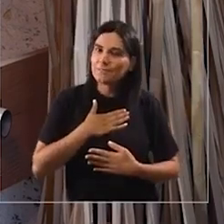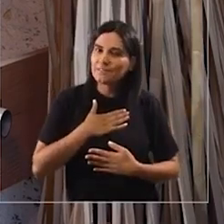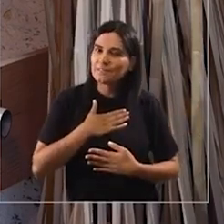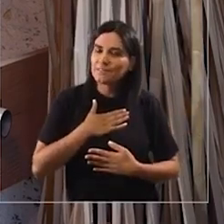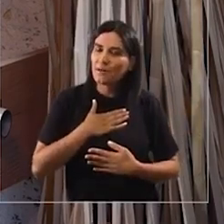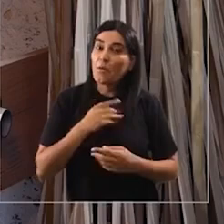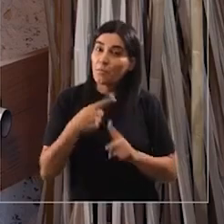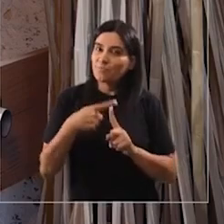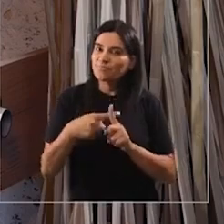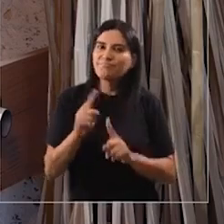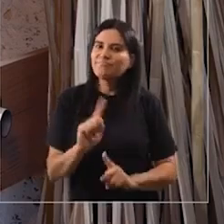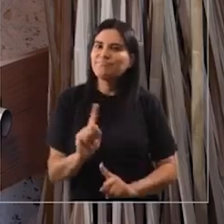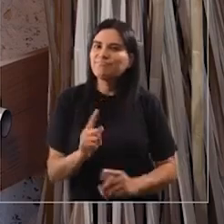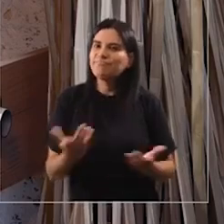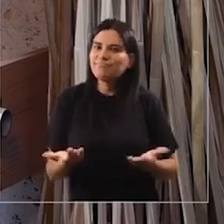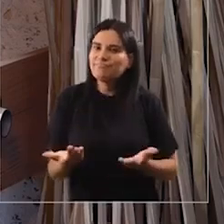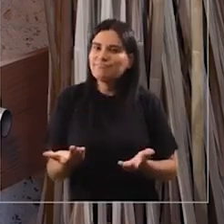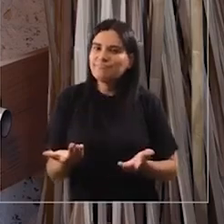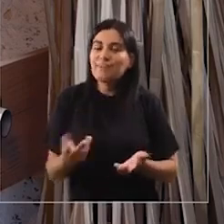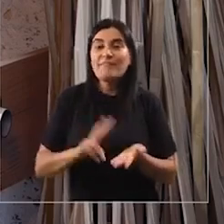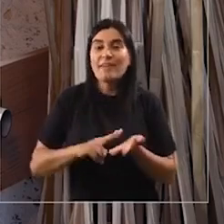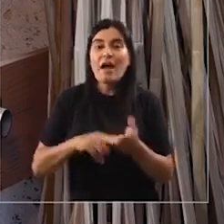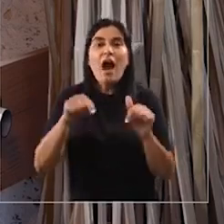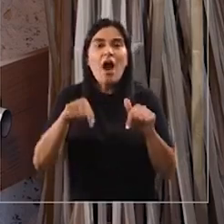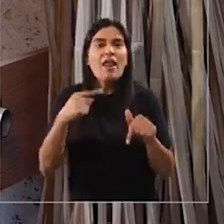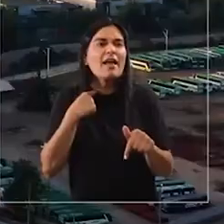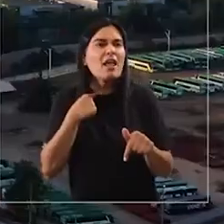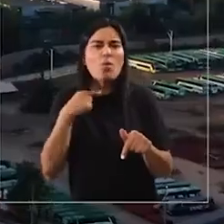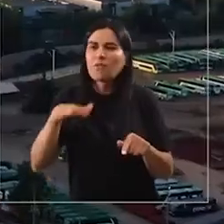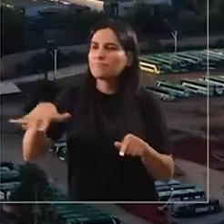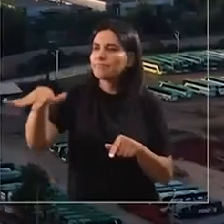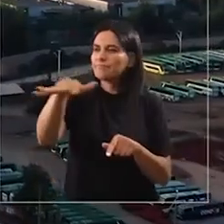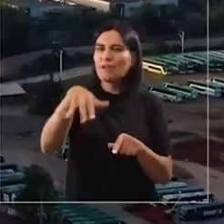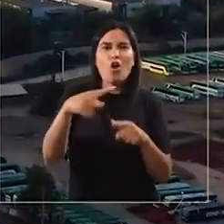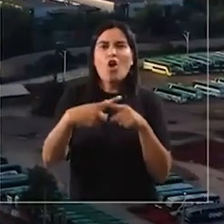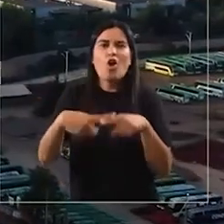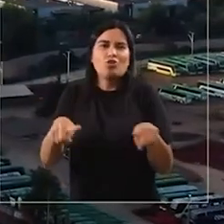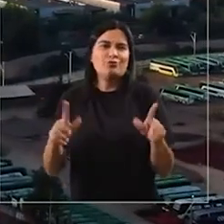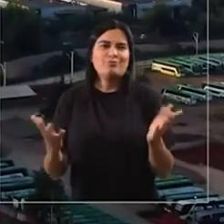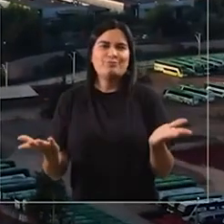nada favorable. Porque hoy día Quilicura está transformado en otra cosa.